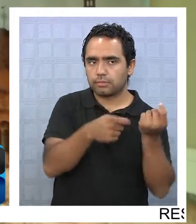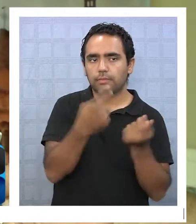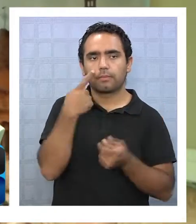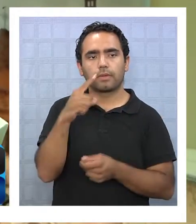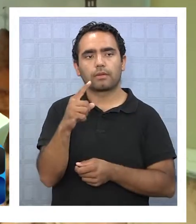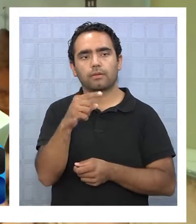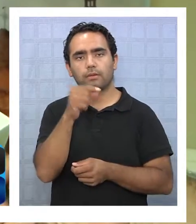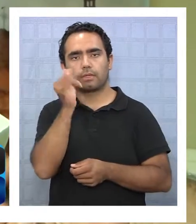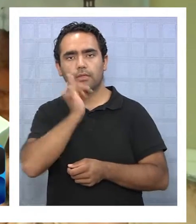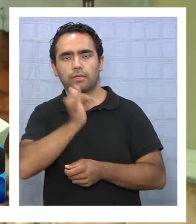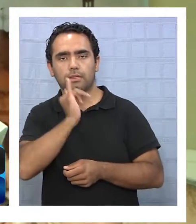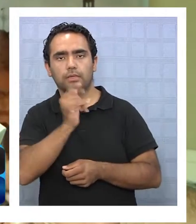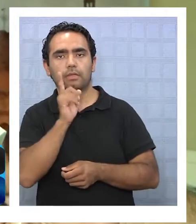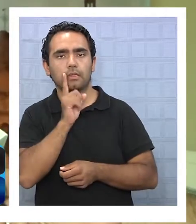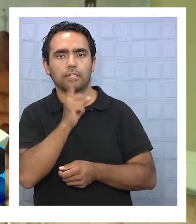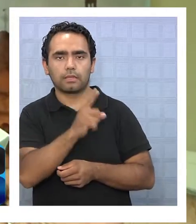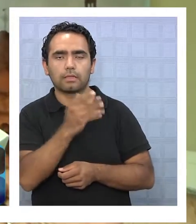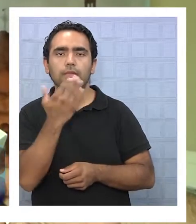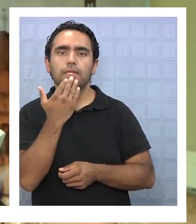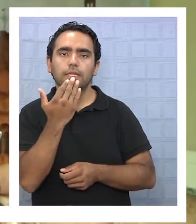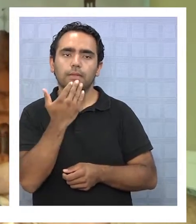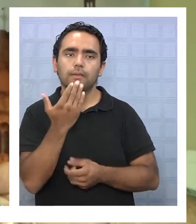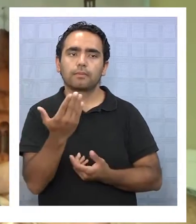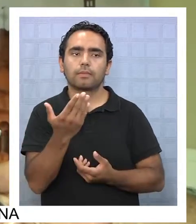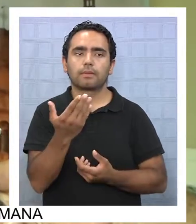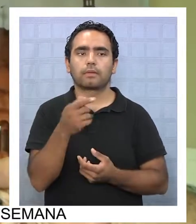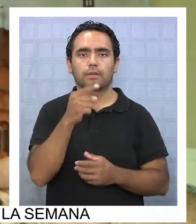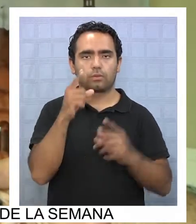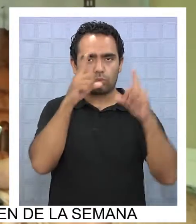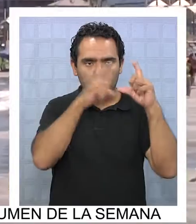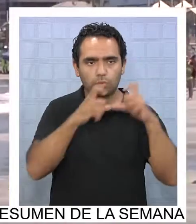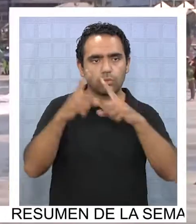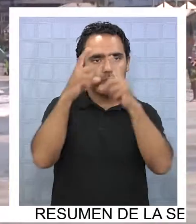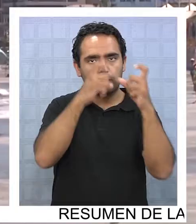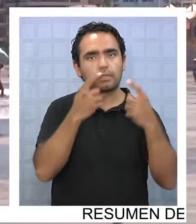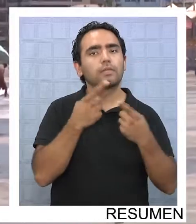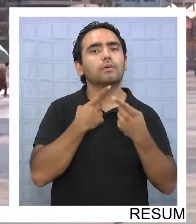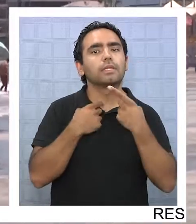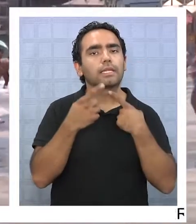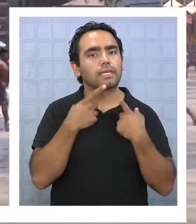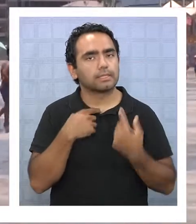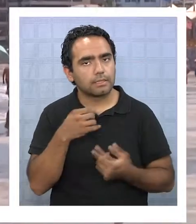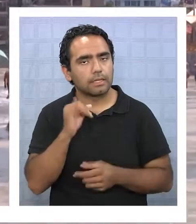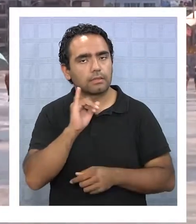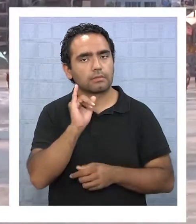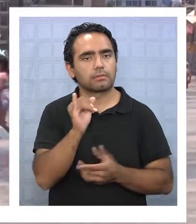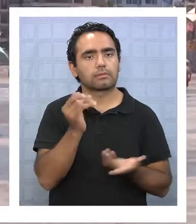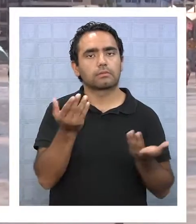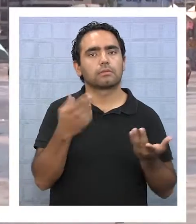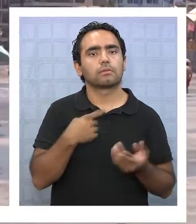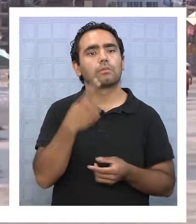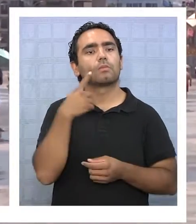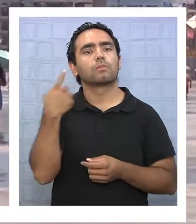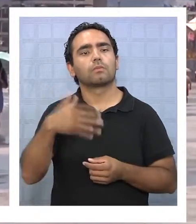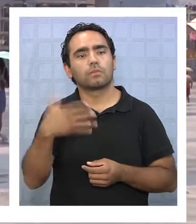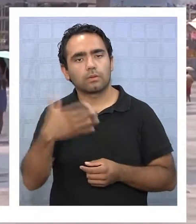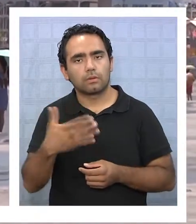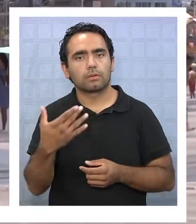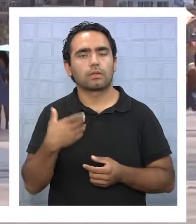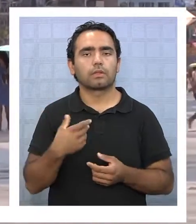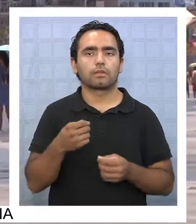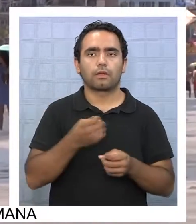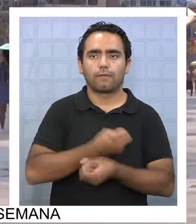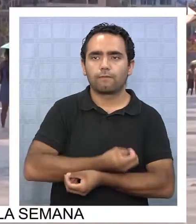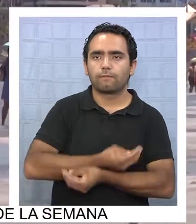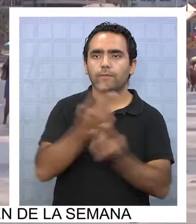consideramos que Iquique tiene también un potencial turístico interesante, que es importante que lo